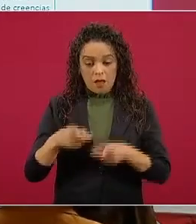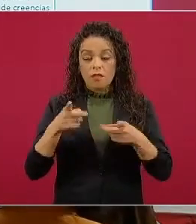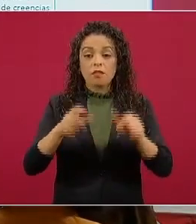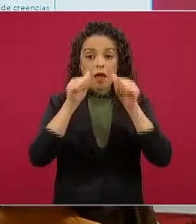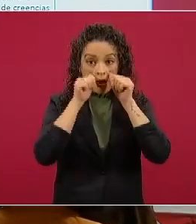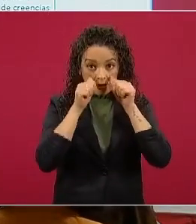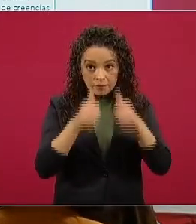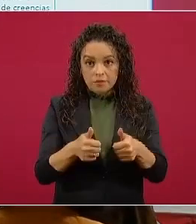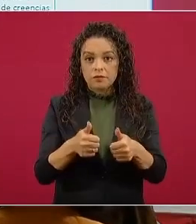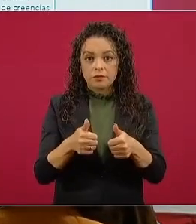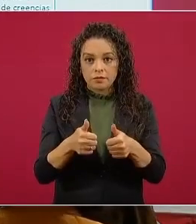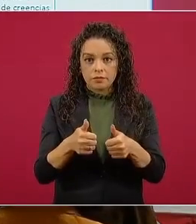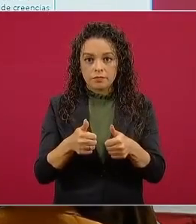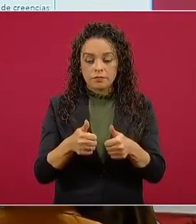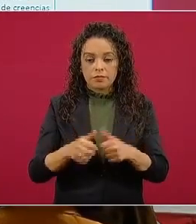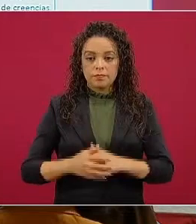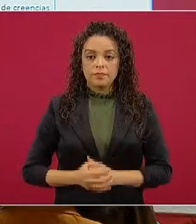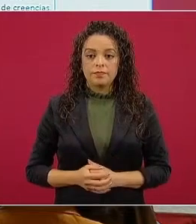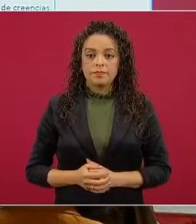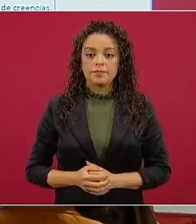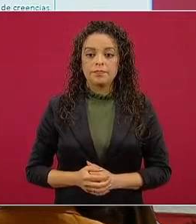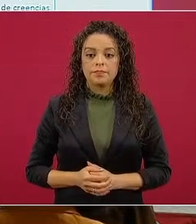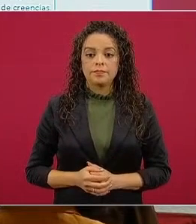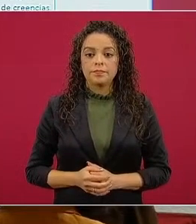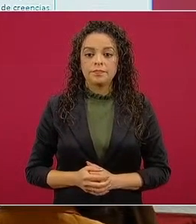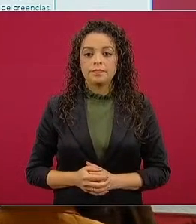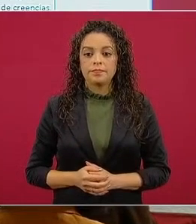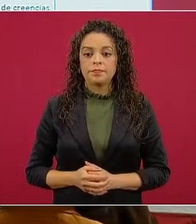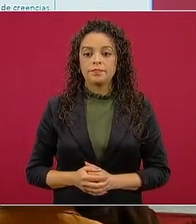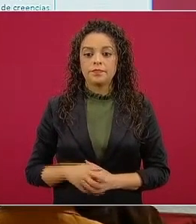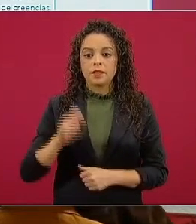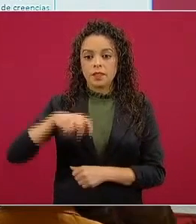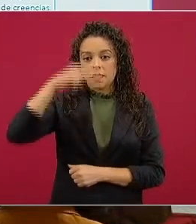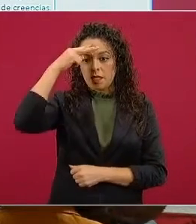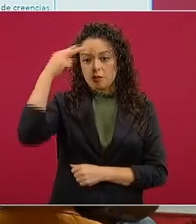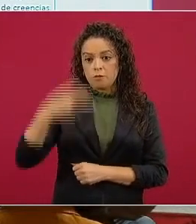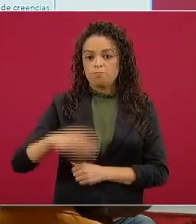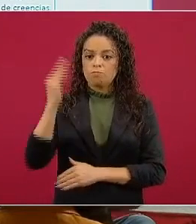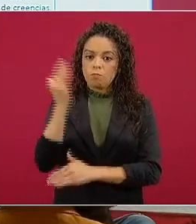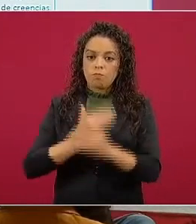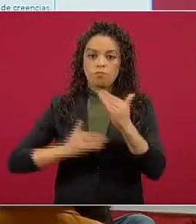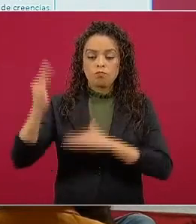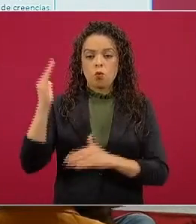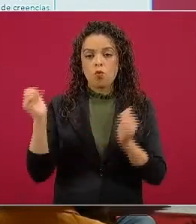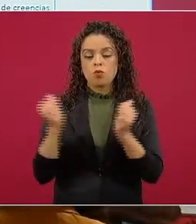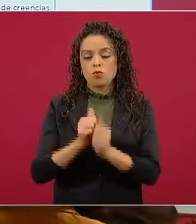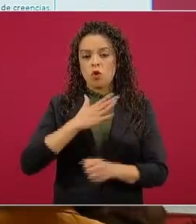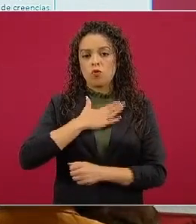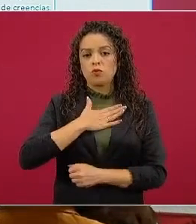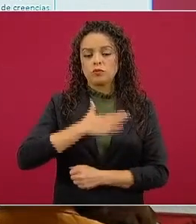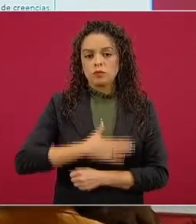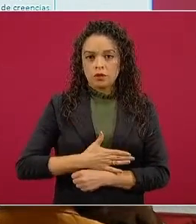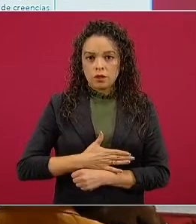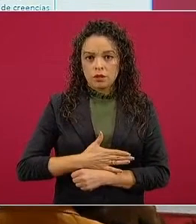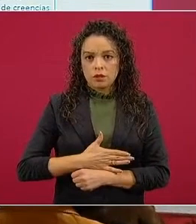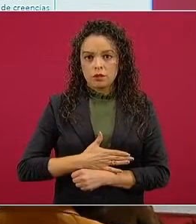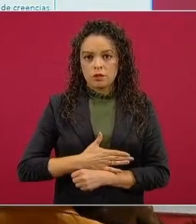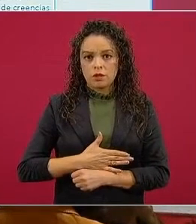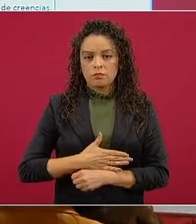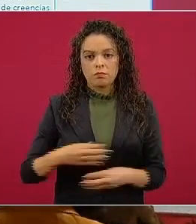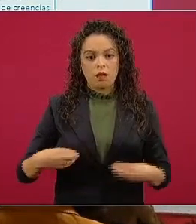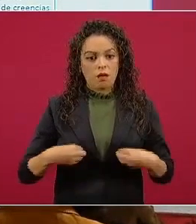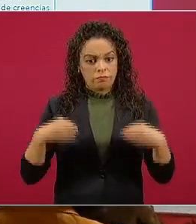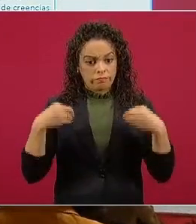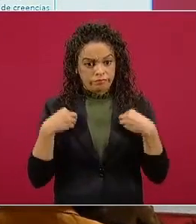caso se logrará el renacimiento de México haciendo realidad el progreso con justicia y una manera de vivir